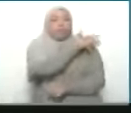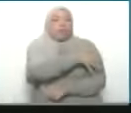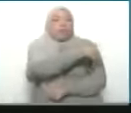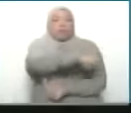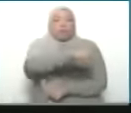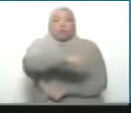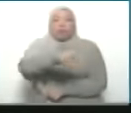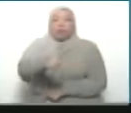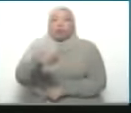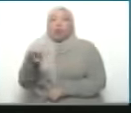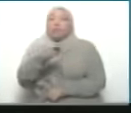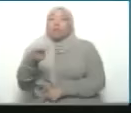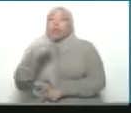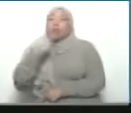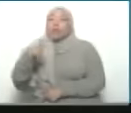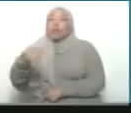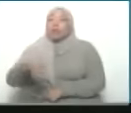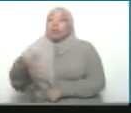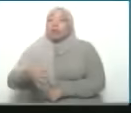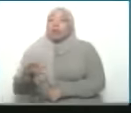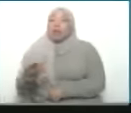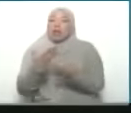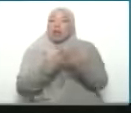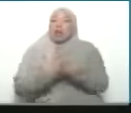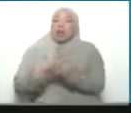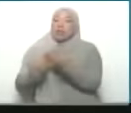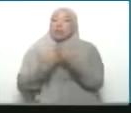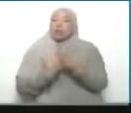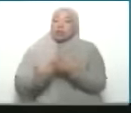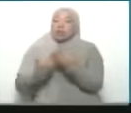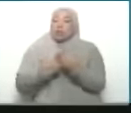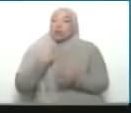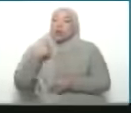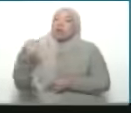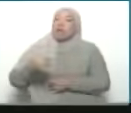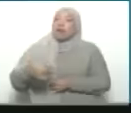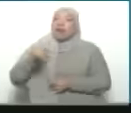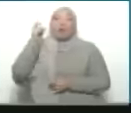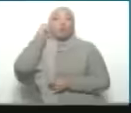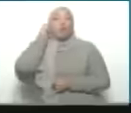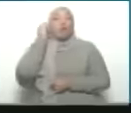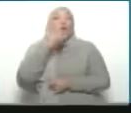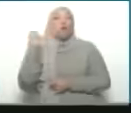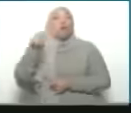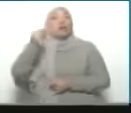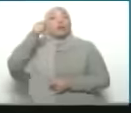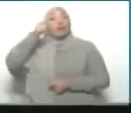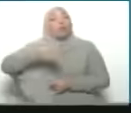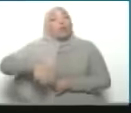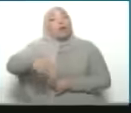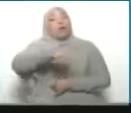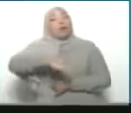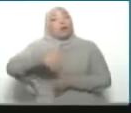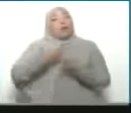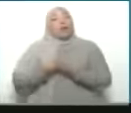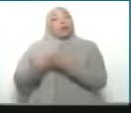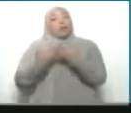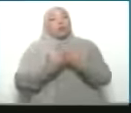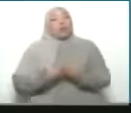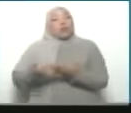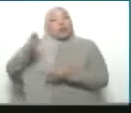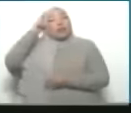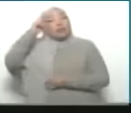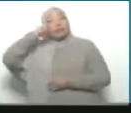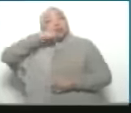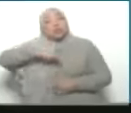busquemos la verdad, estudiemos muchachos, muchachas, juventud, pueblo, estudiemos las